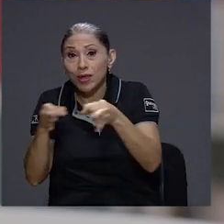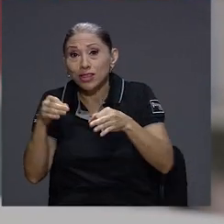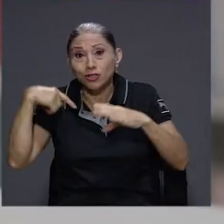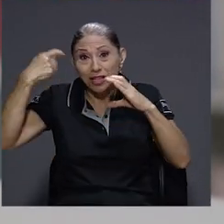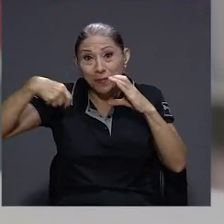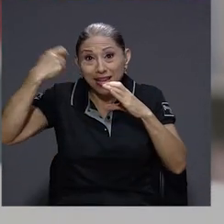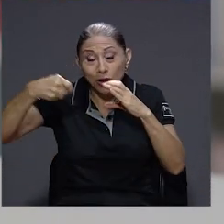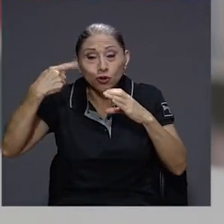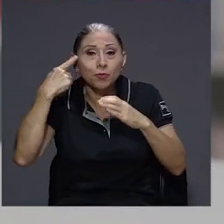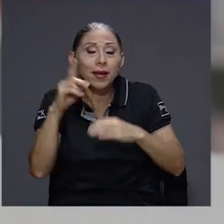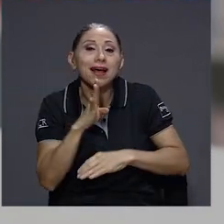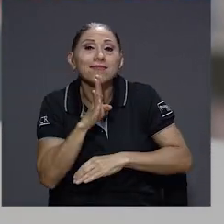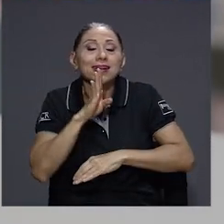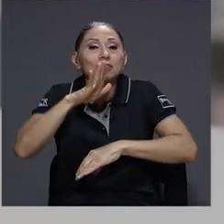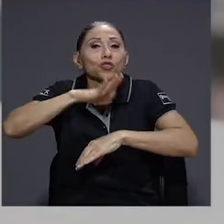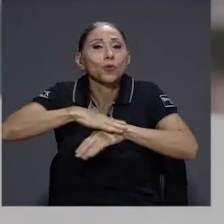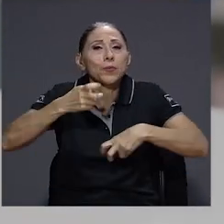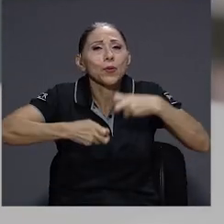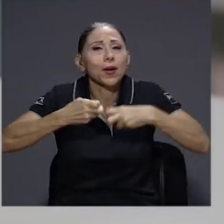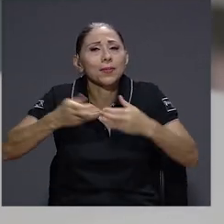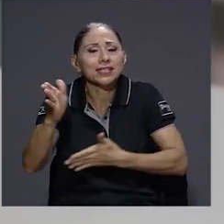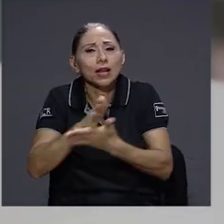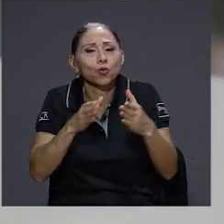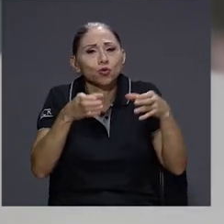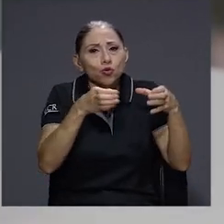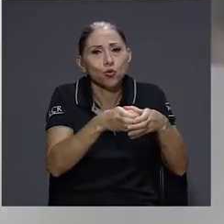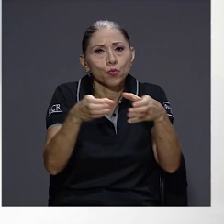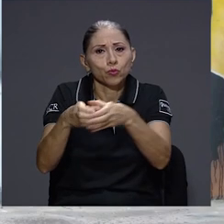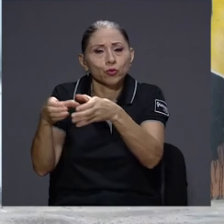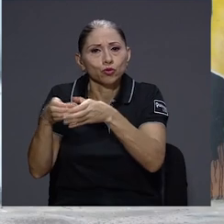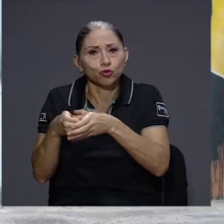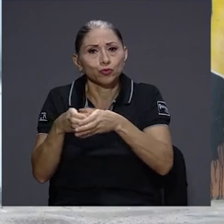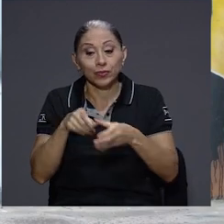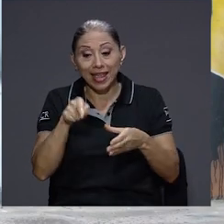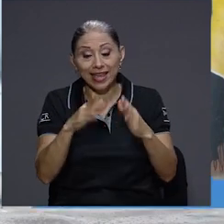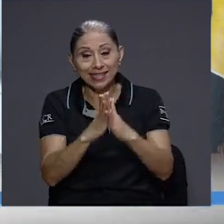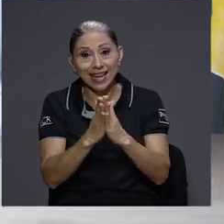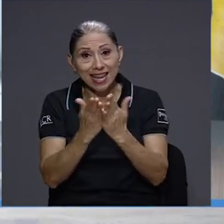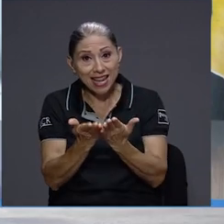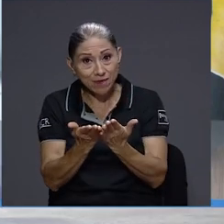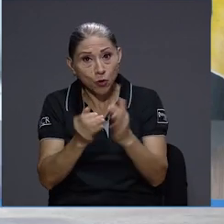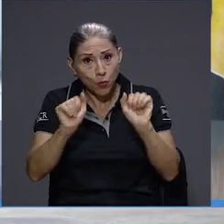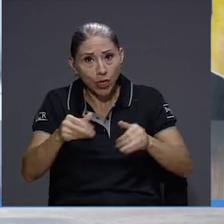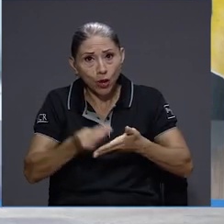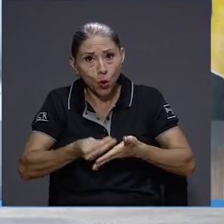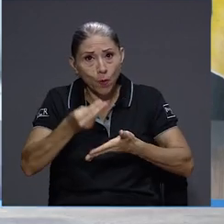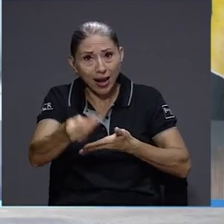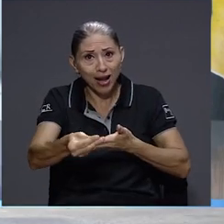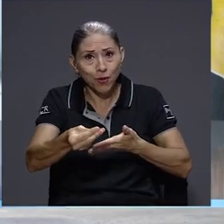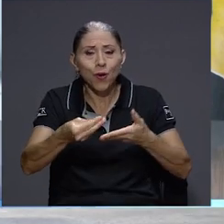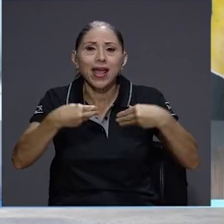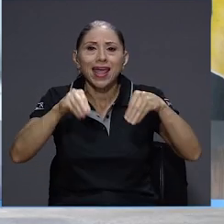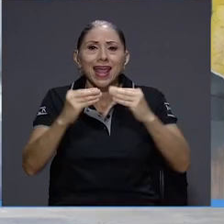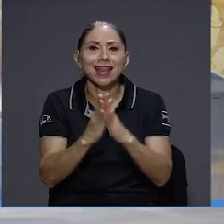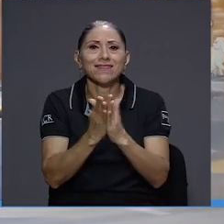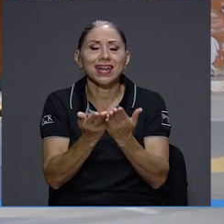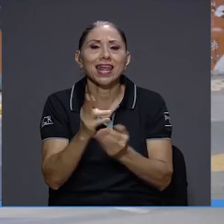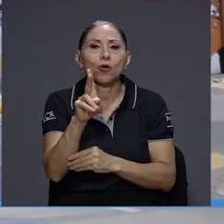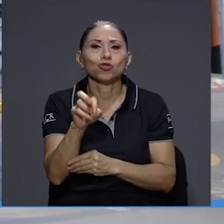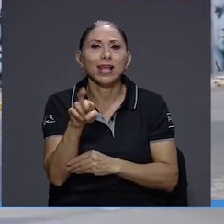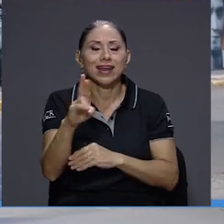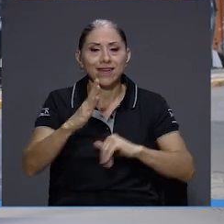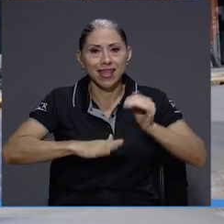problemáticas locales de algunos grupos subalternos. Este libro está disponible en la librería UCR,